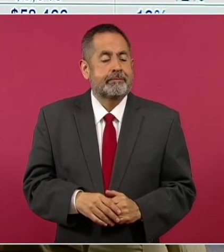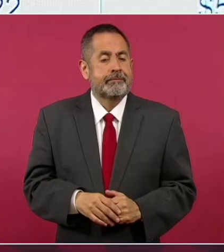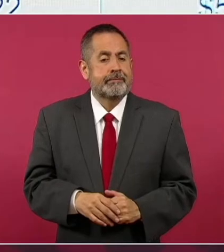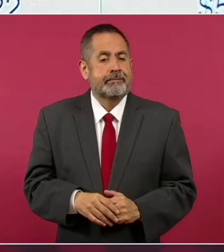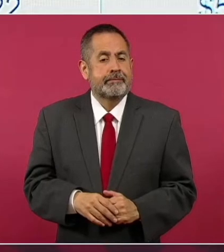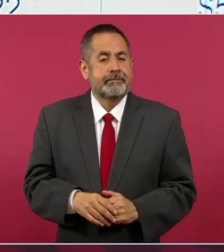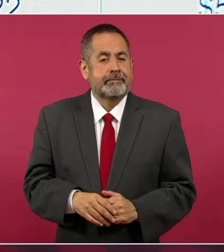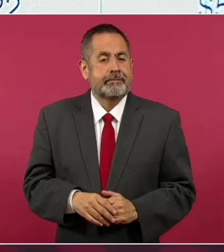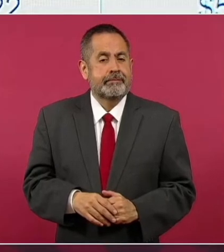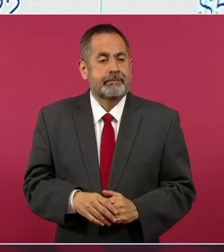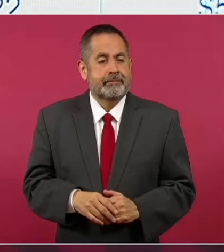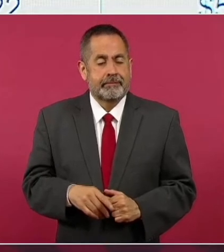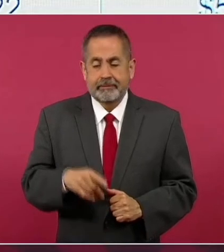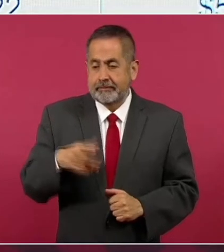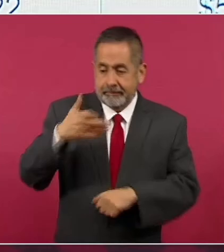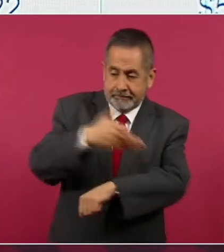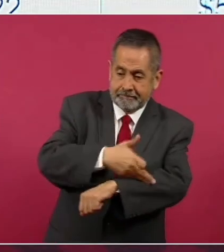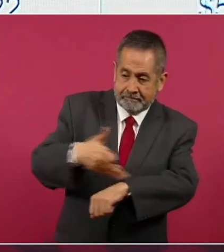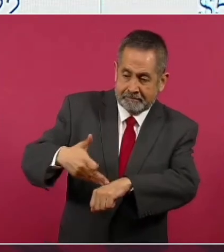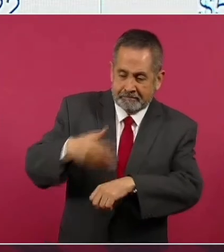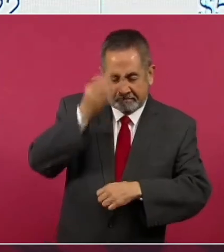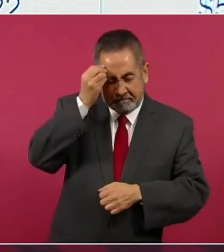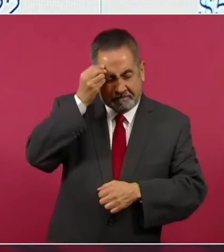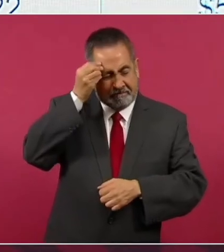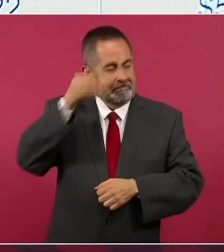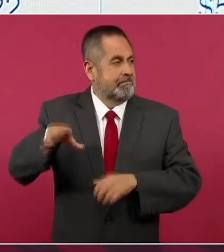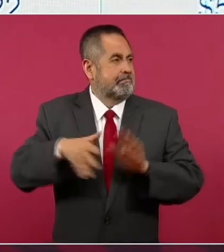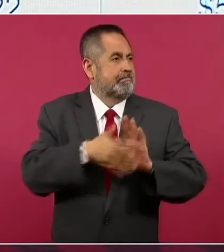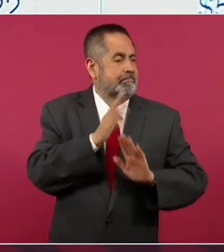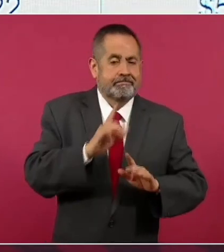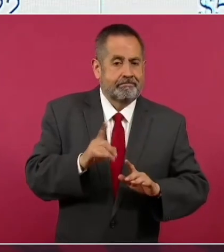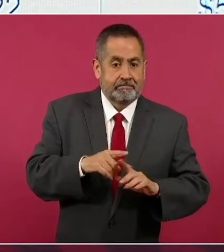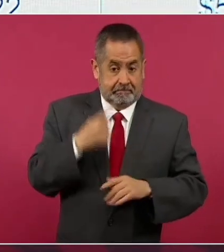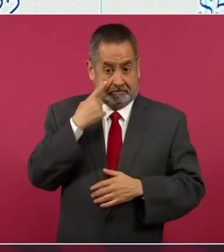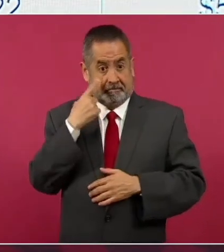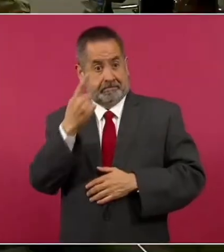familiares. Bueno, aquí está la prueba.